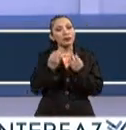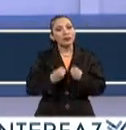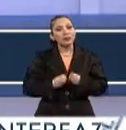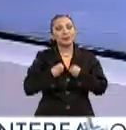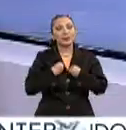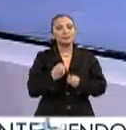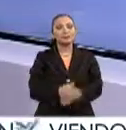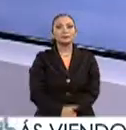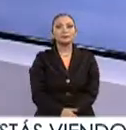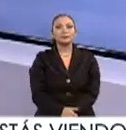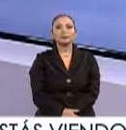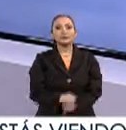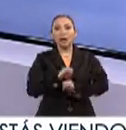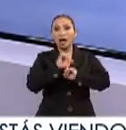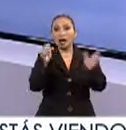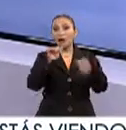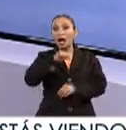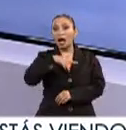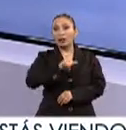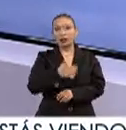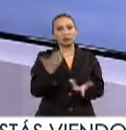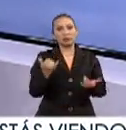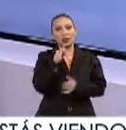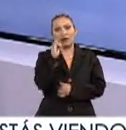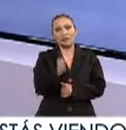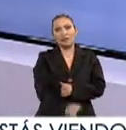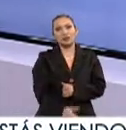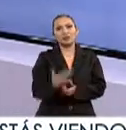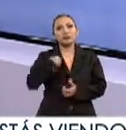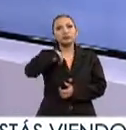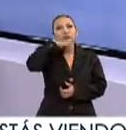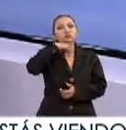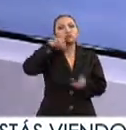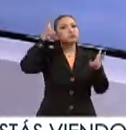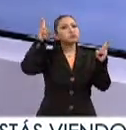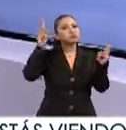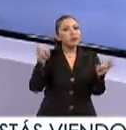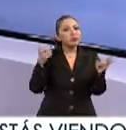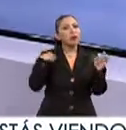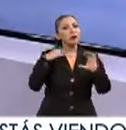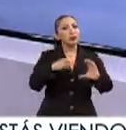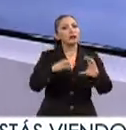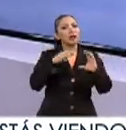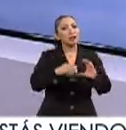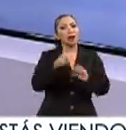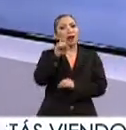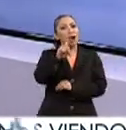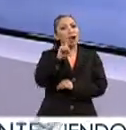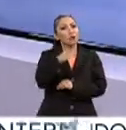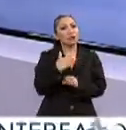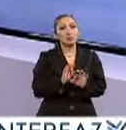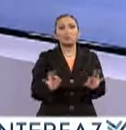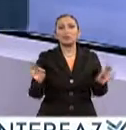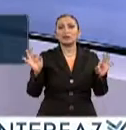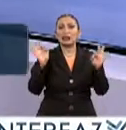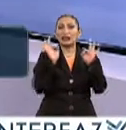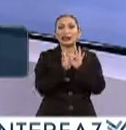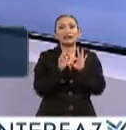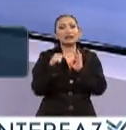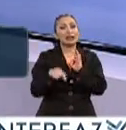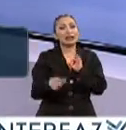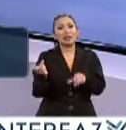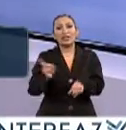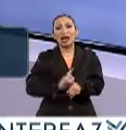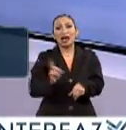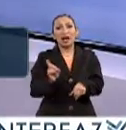vida. Así es, Ana Cristina. No podemos nunca estar descuidando el tema del cuidado del agua, un aspecto fundamental en nuestro